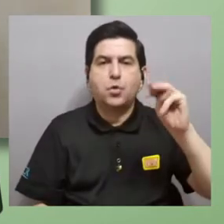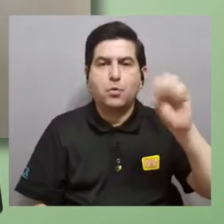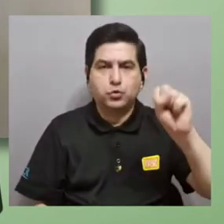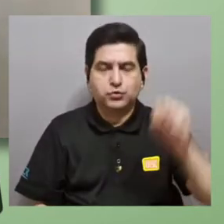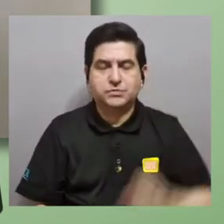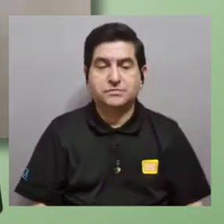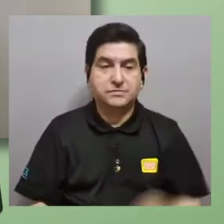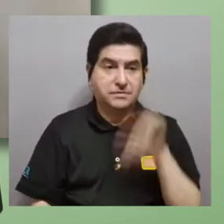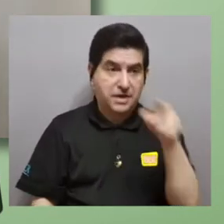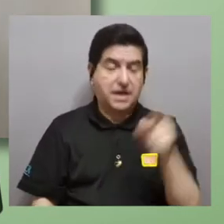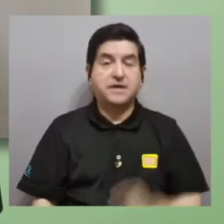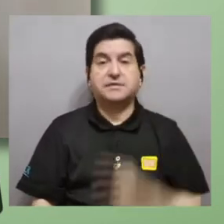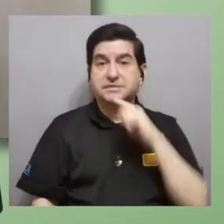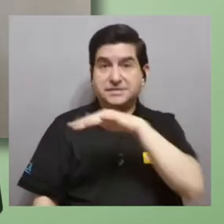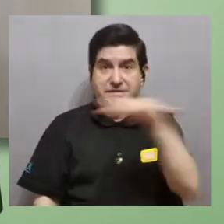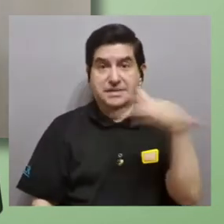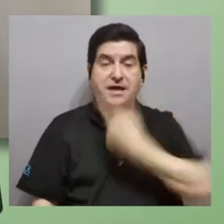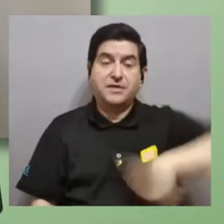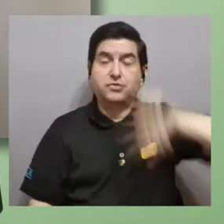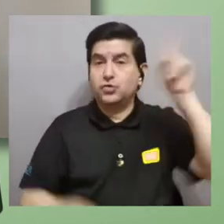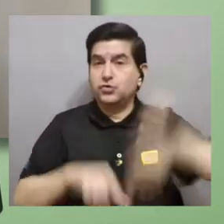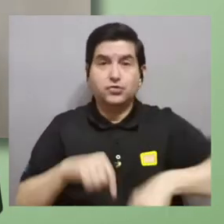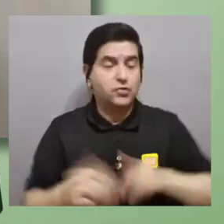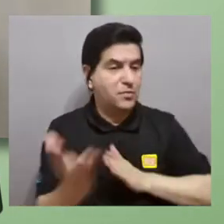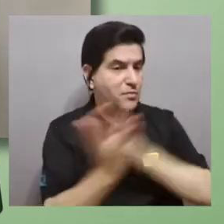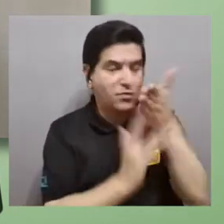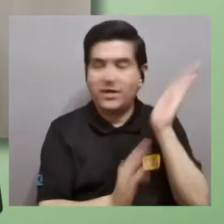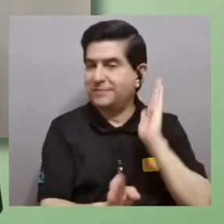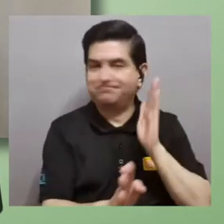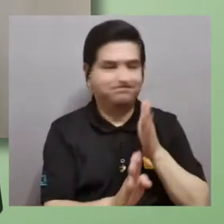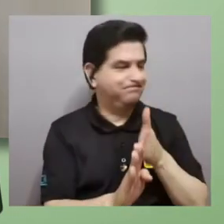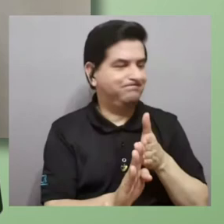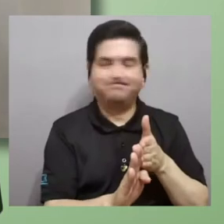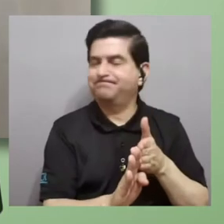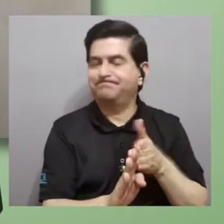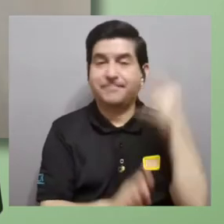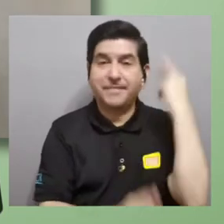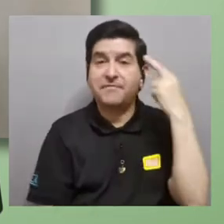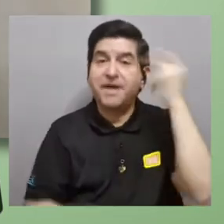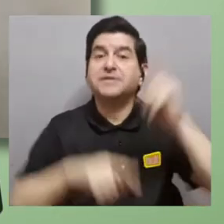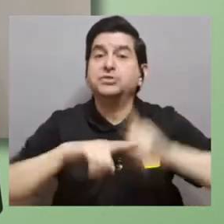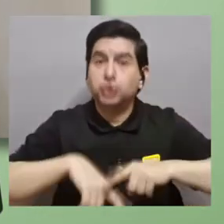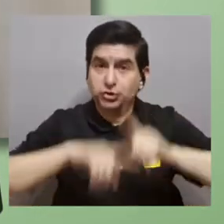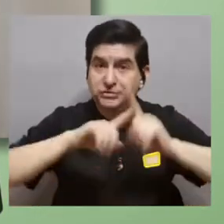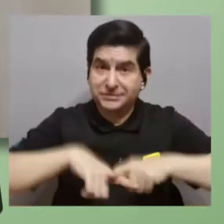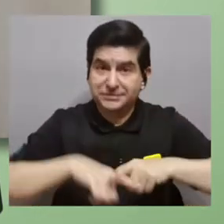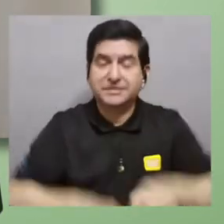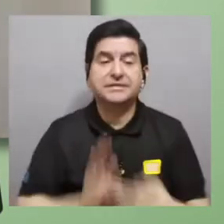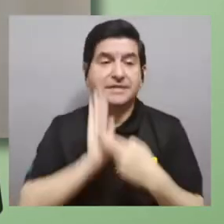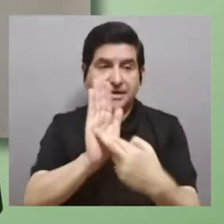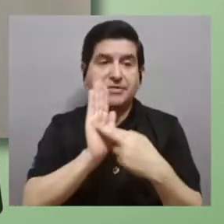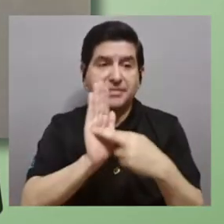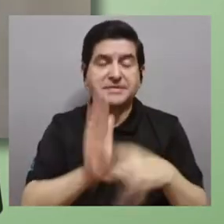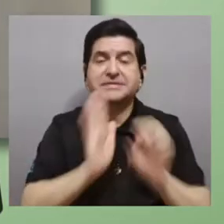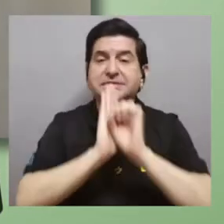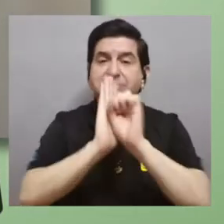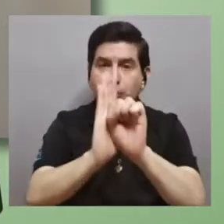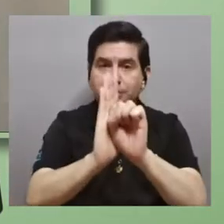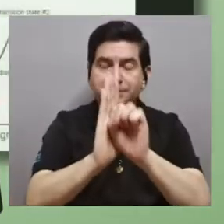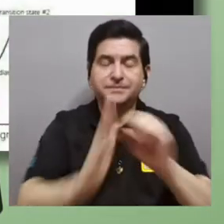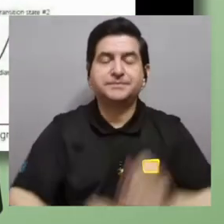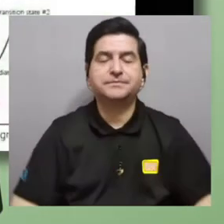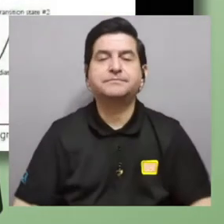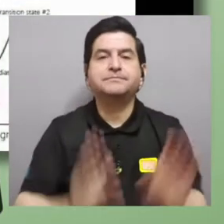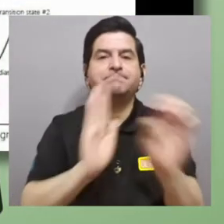evidentemente eso es una realidad que nosotros no podemos acceder directamente y por eso dependemos de la representación simbólica